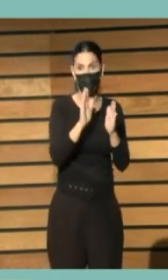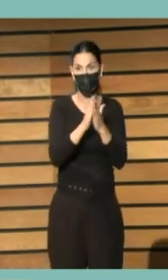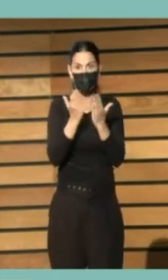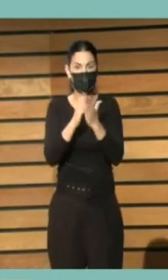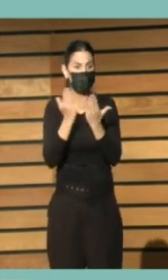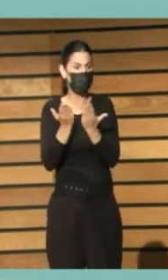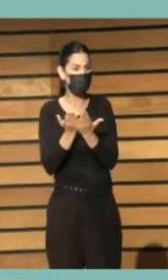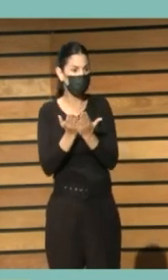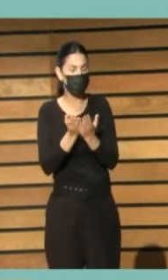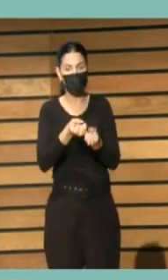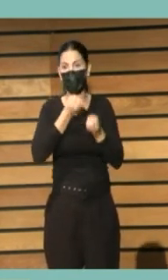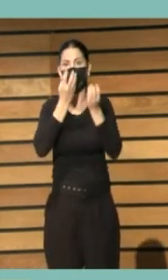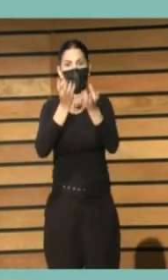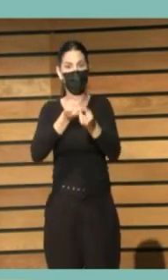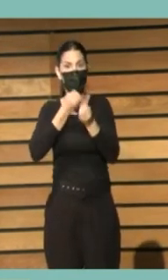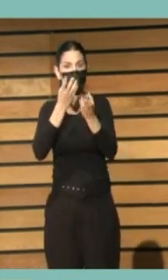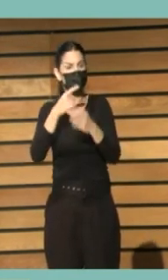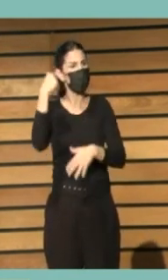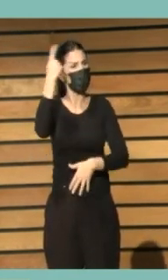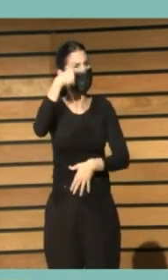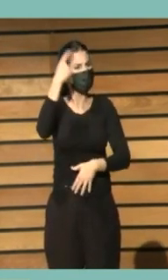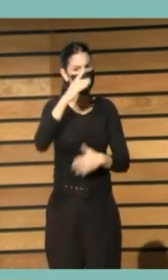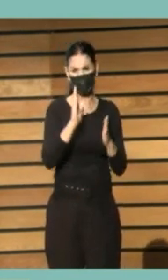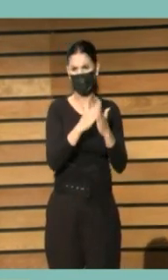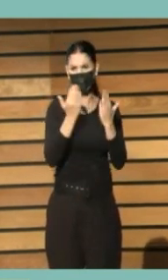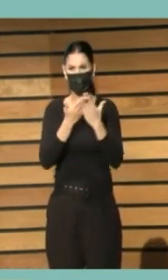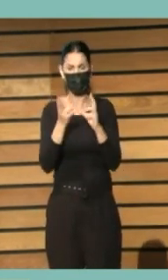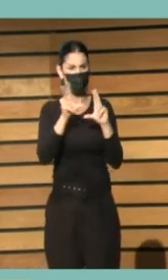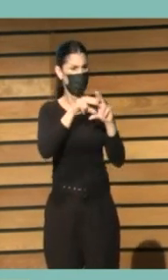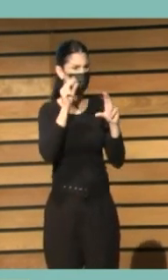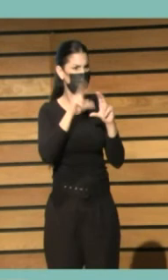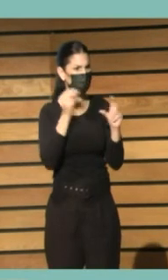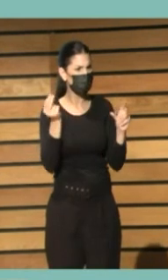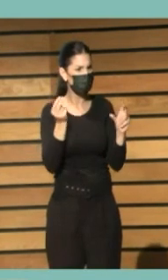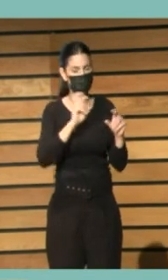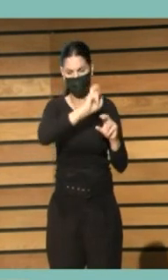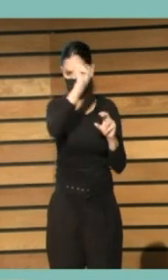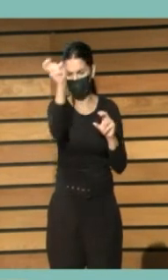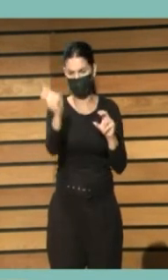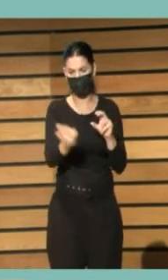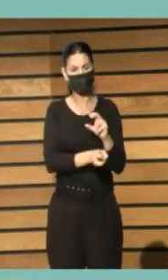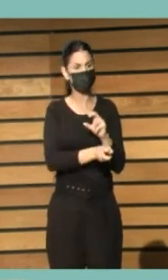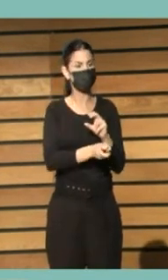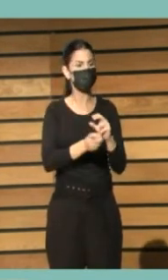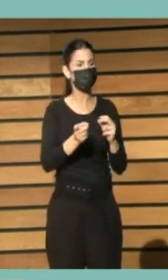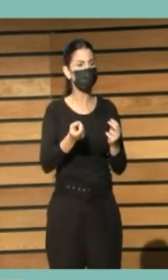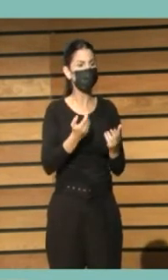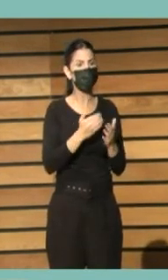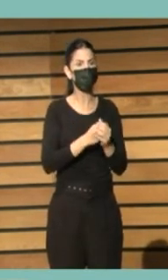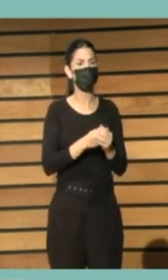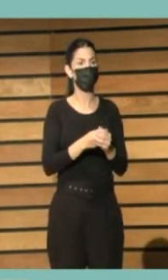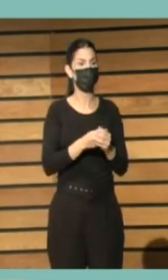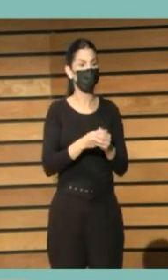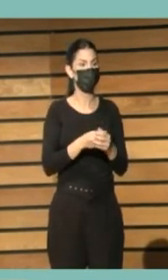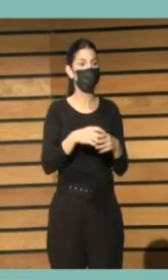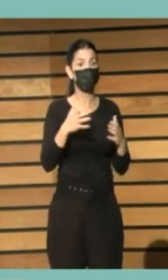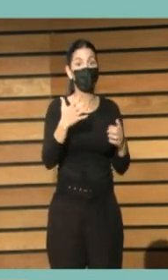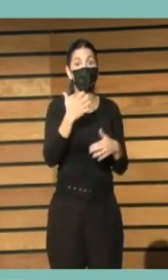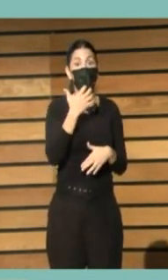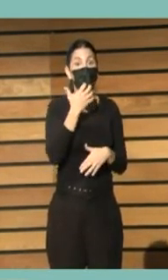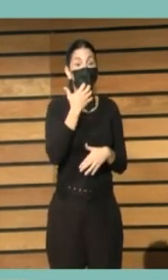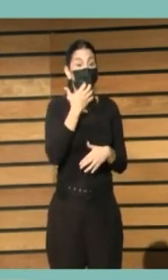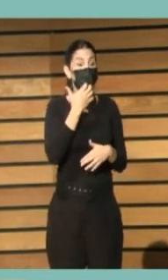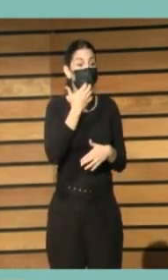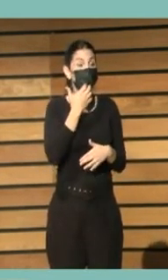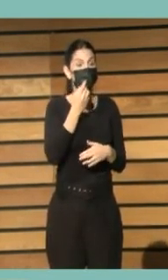información de cultura de libros de vídeos de todo muy superior a la que pudiesen tener con sus